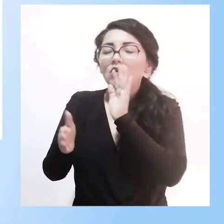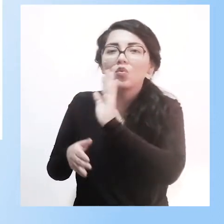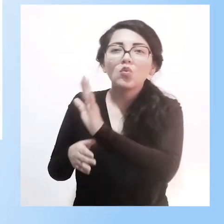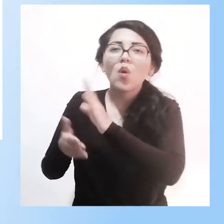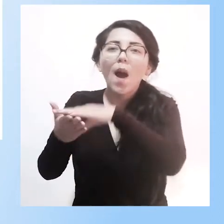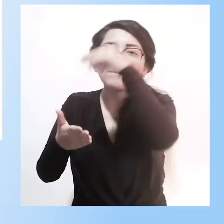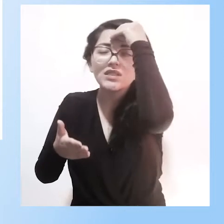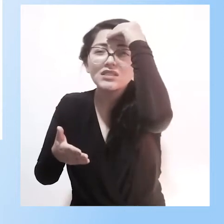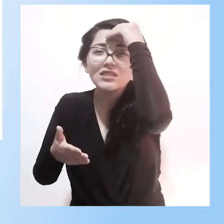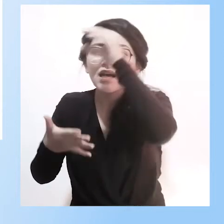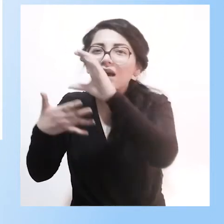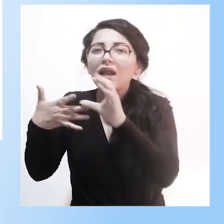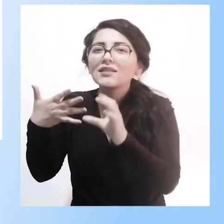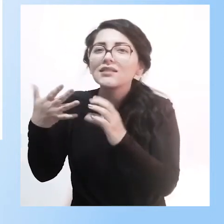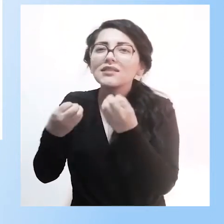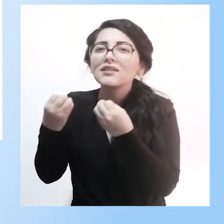aprendizaje de cada alumno.